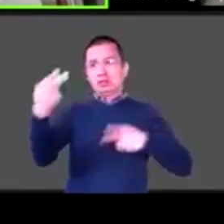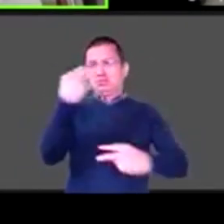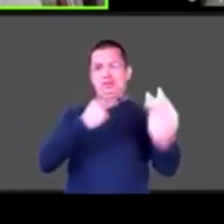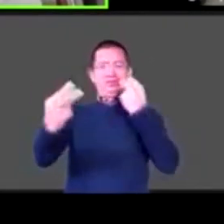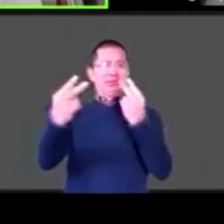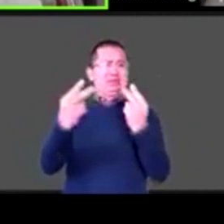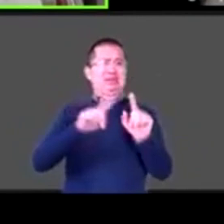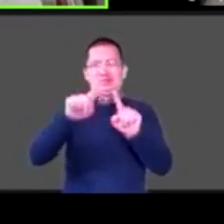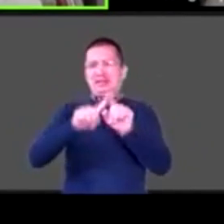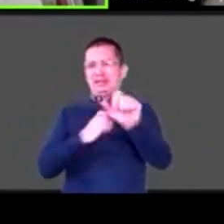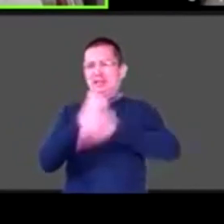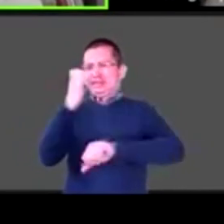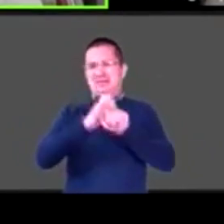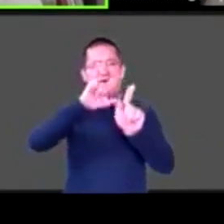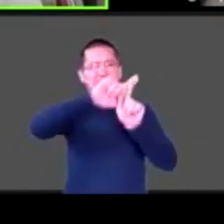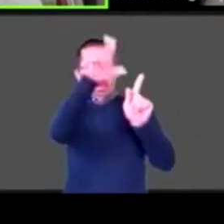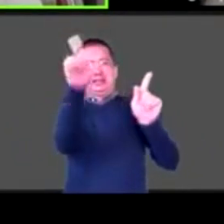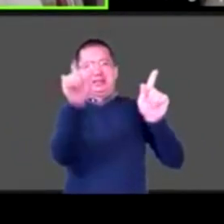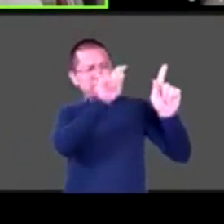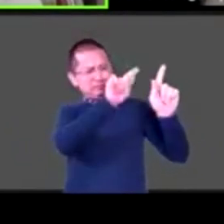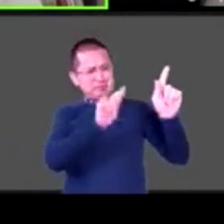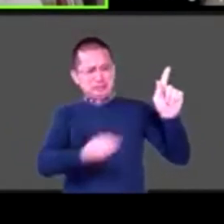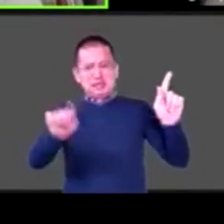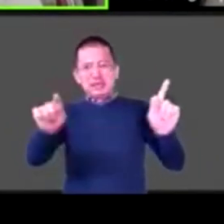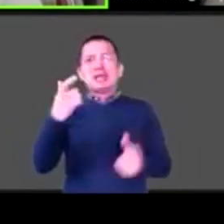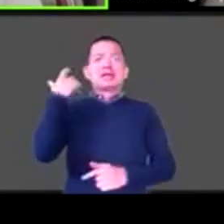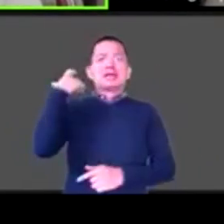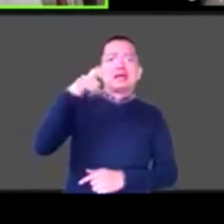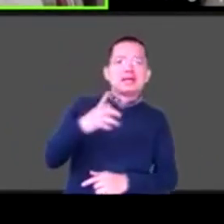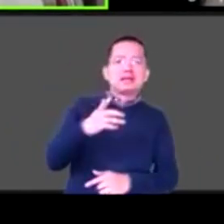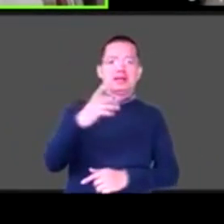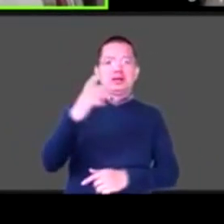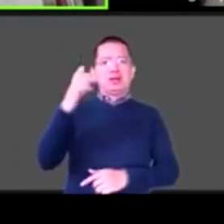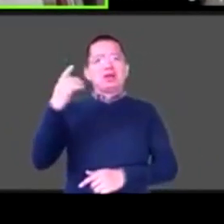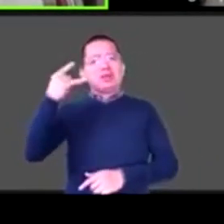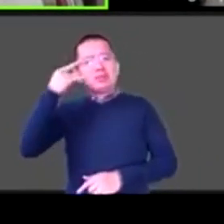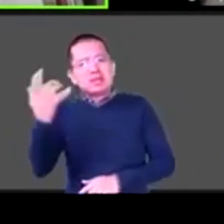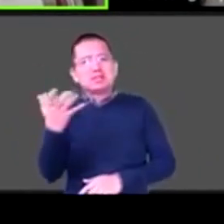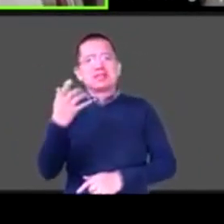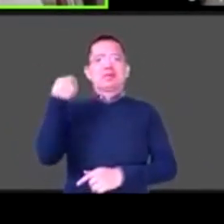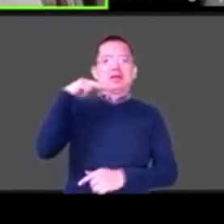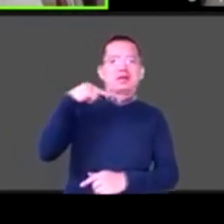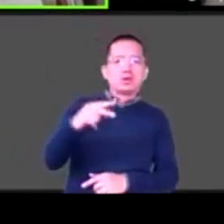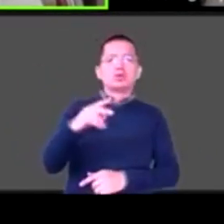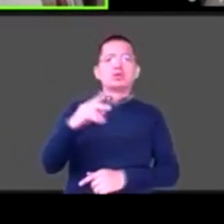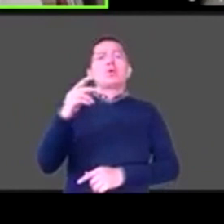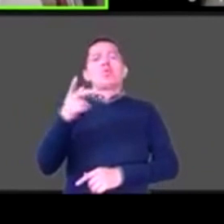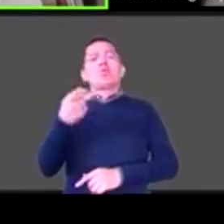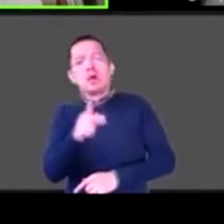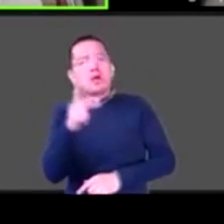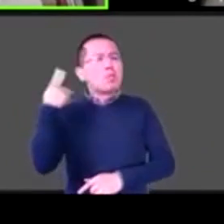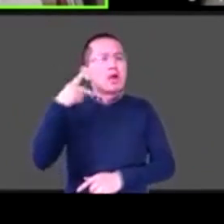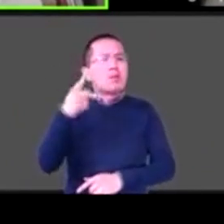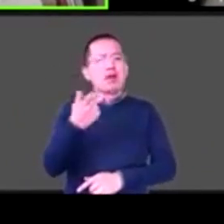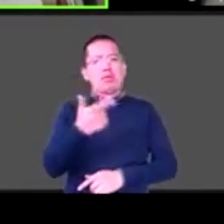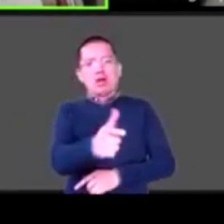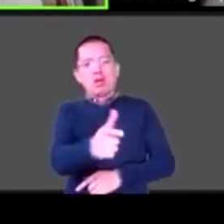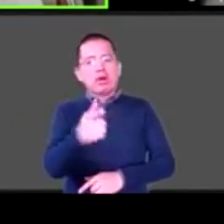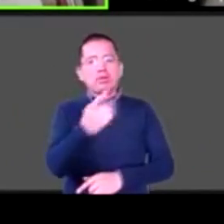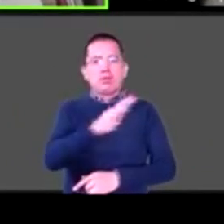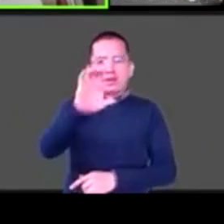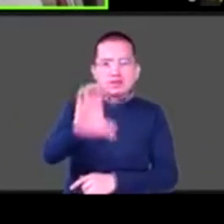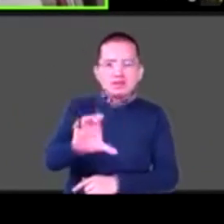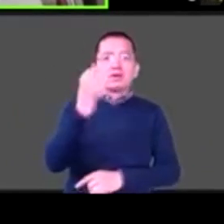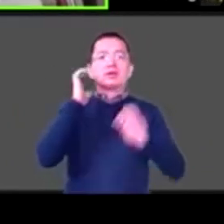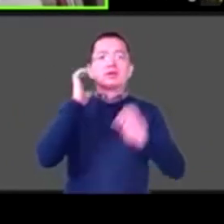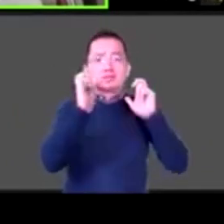Veracruz, de Campeche, de la Ciudad de México, del Estado de México, de Tabasco, de Hidalgo, de Chihuahua, de Puebla, Guanajuato, Baja California, Chiapas,